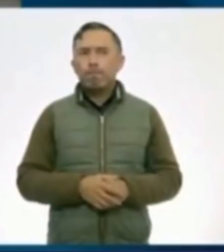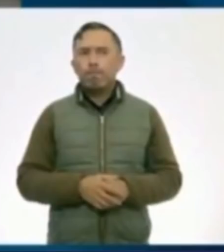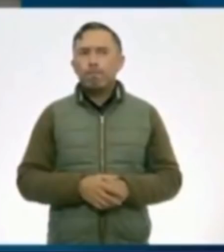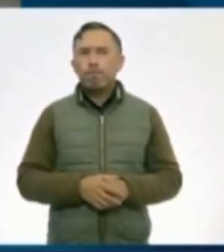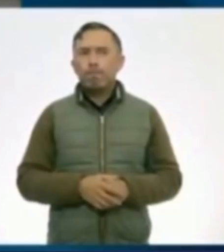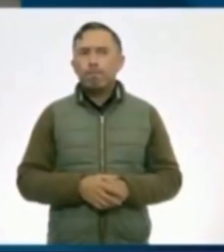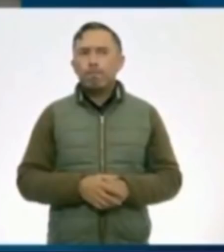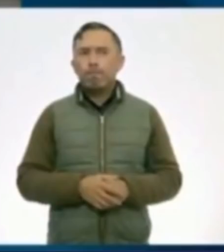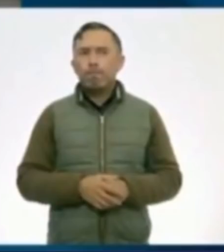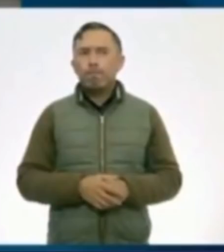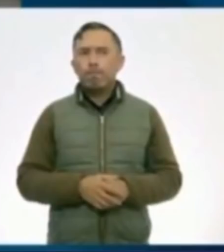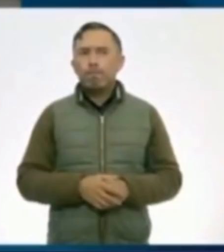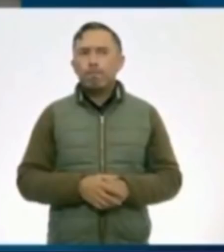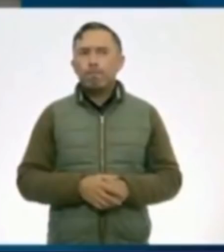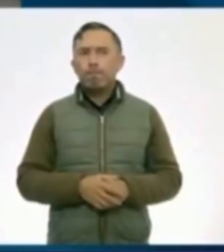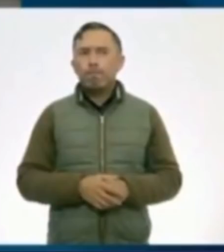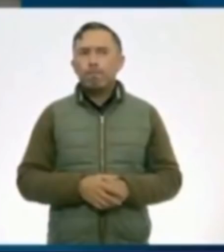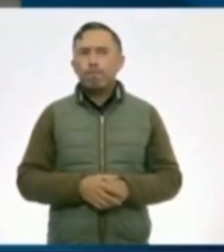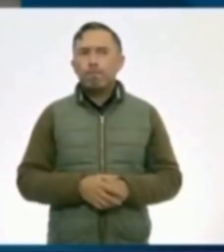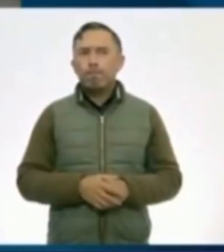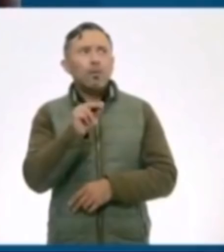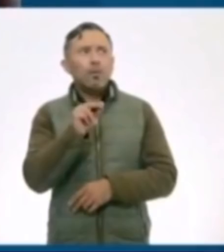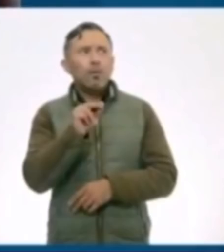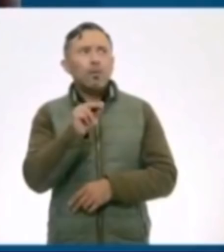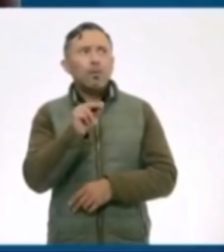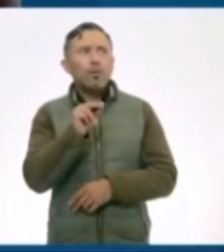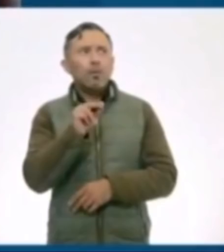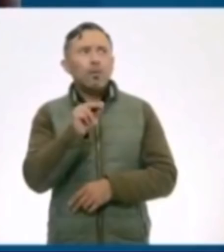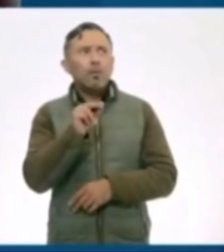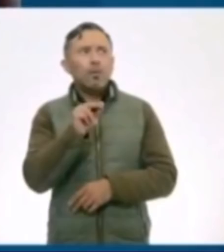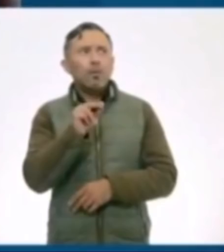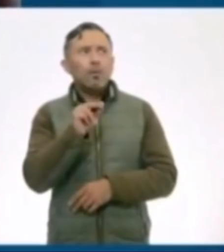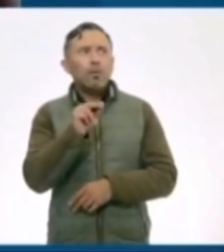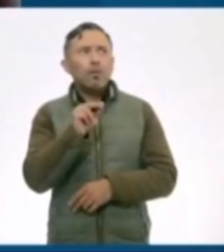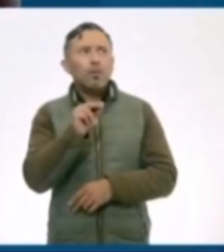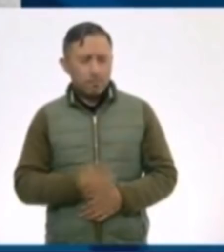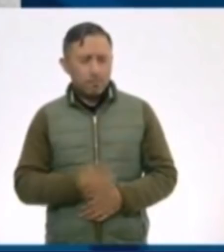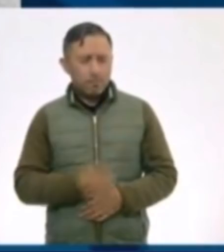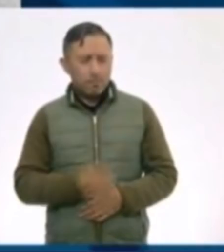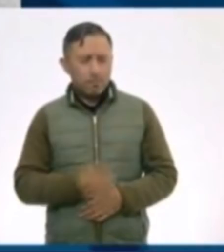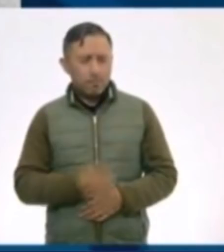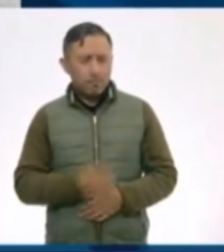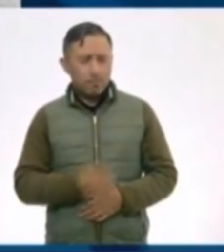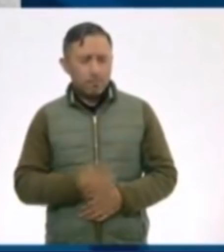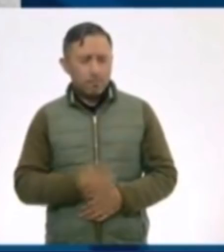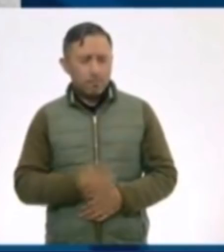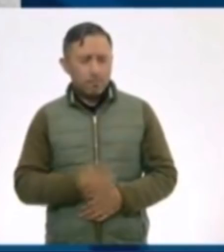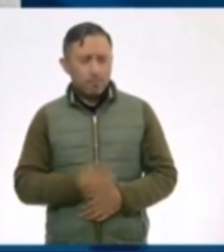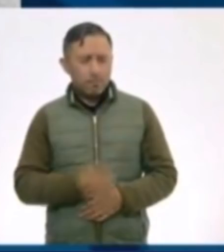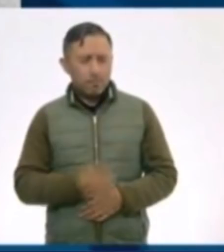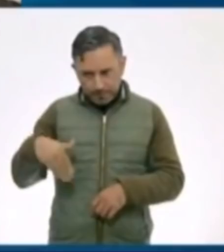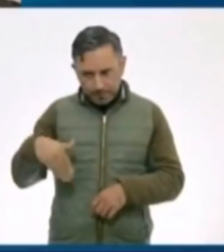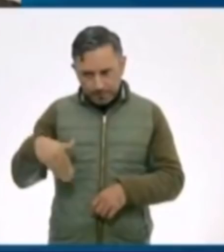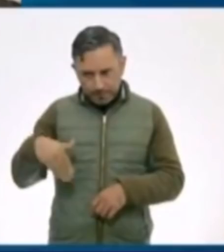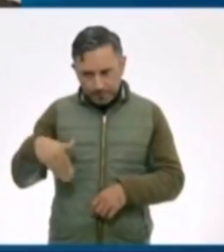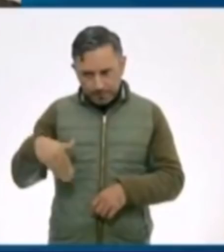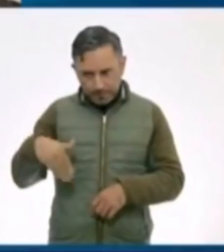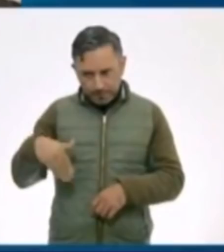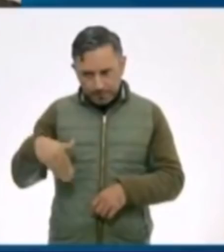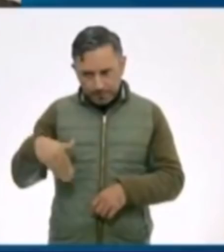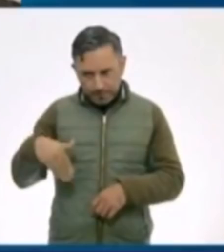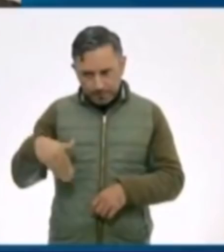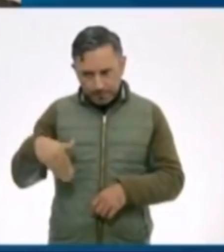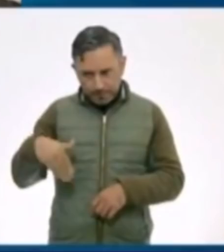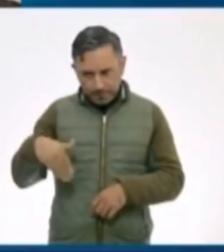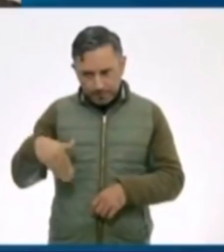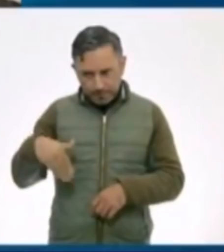maestro que le pegan si no vende. El maestro va a buscar a Gaby. Su papá se molesta porque el maestro va a buscarla. Al siguiente día, Gaby